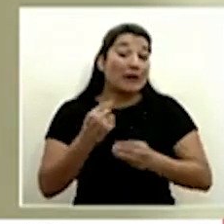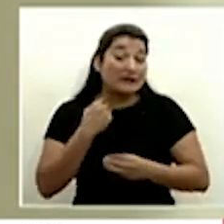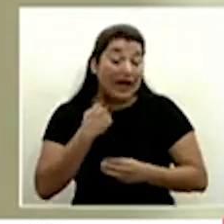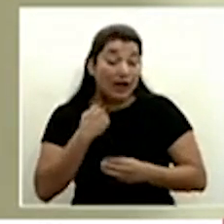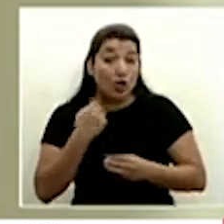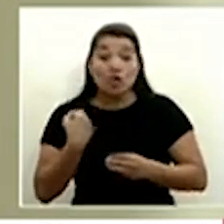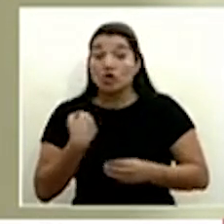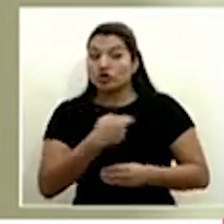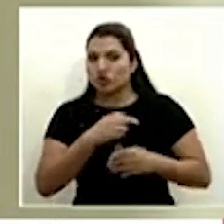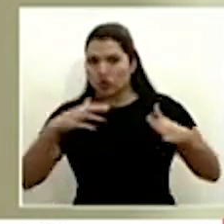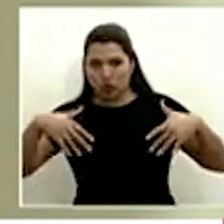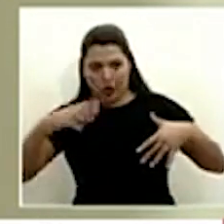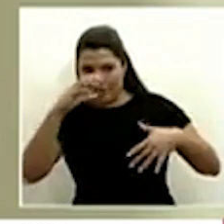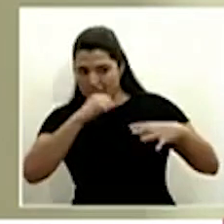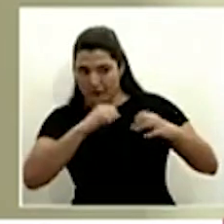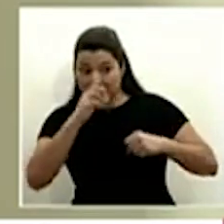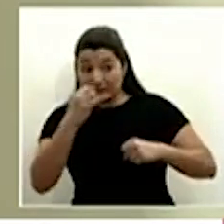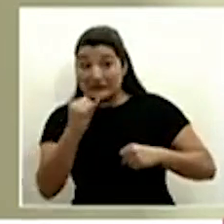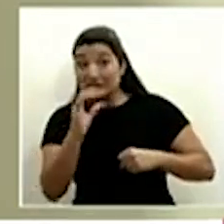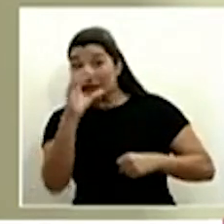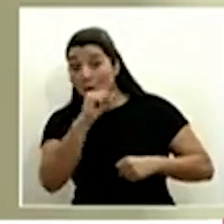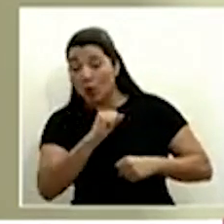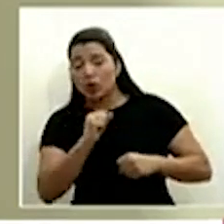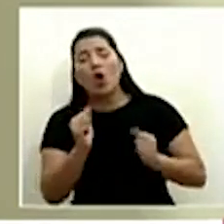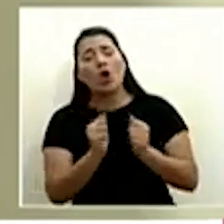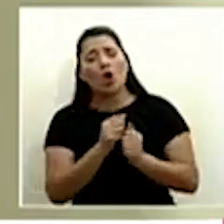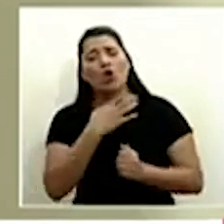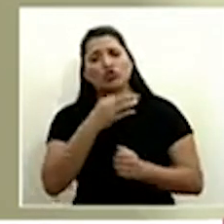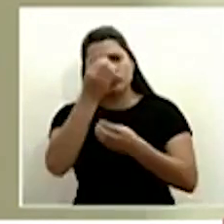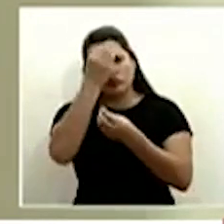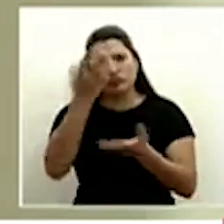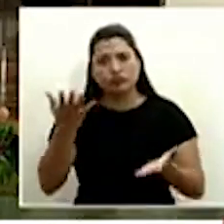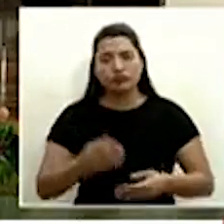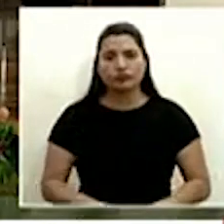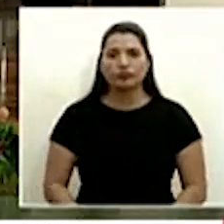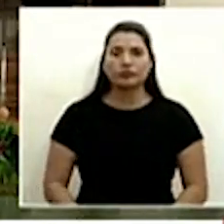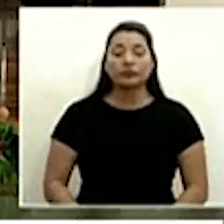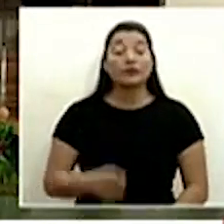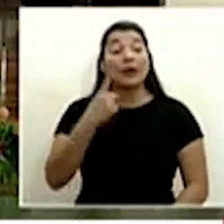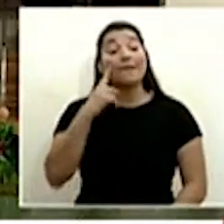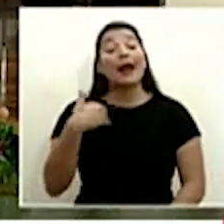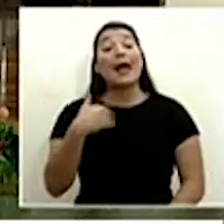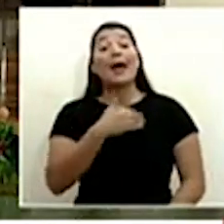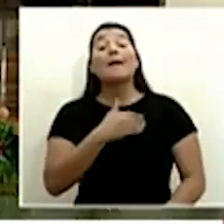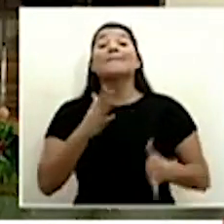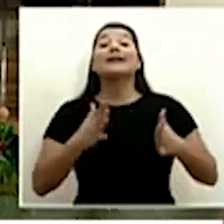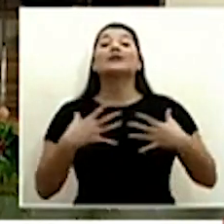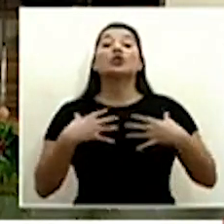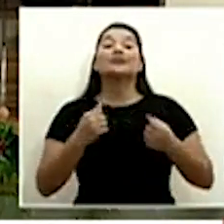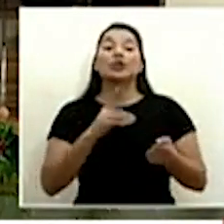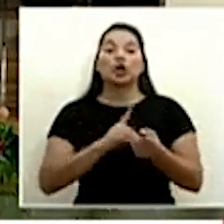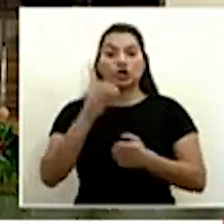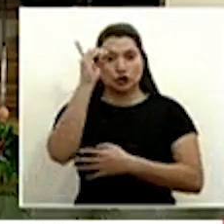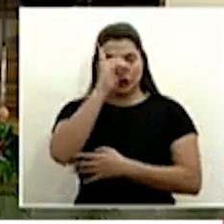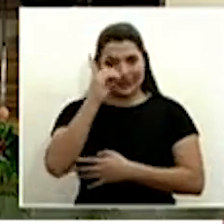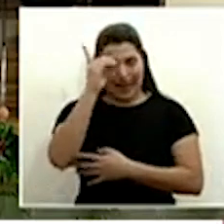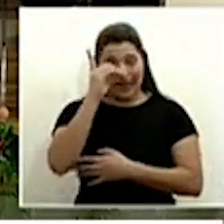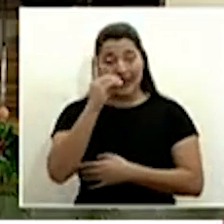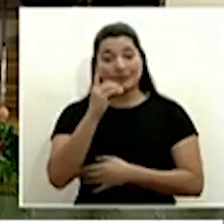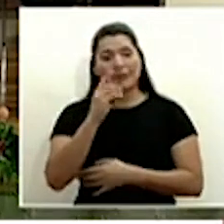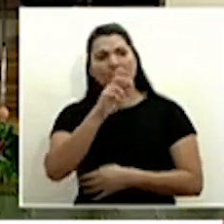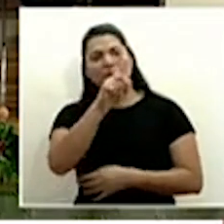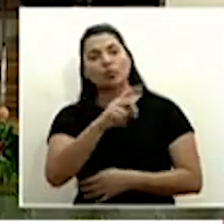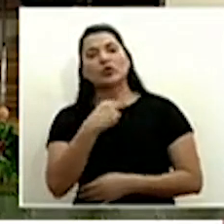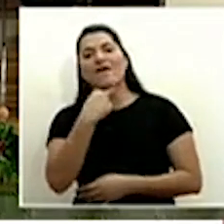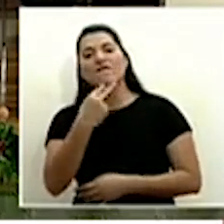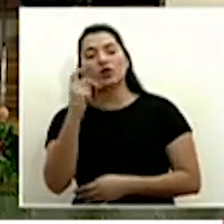haremos con mucho gusto lo informaremos para el Ministro de Salud el doctor Daniel Salas la voz de Guanacaste